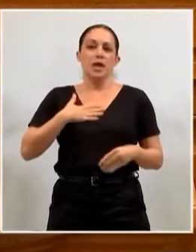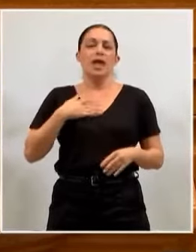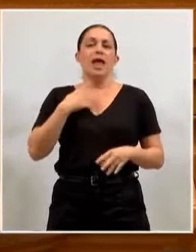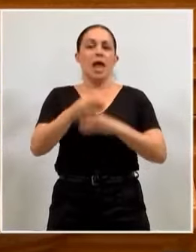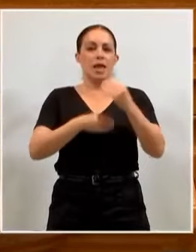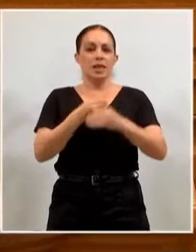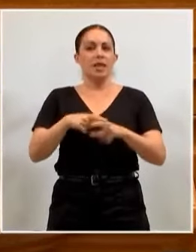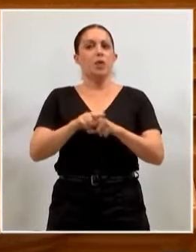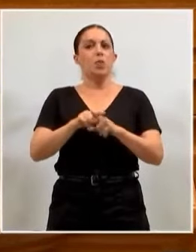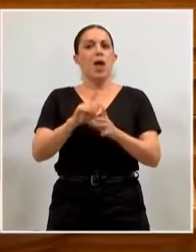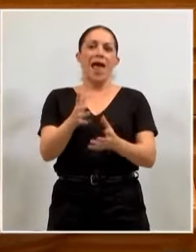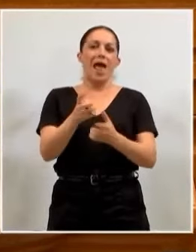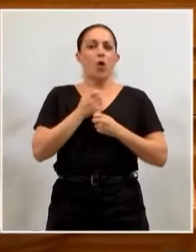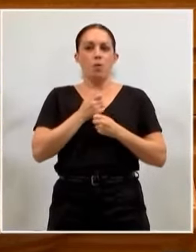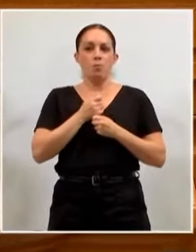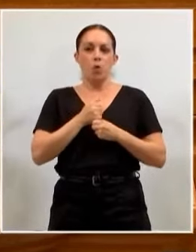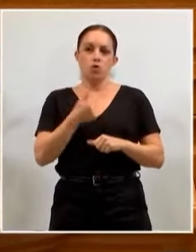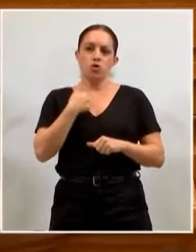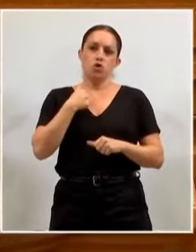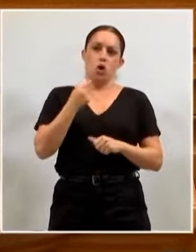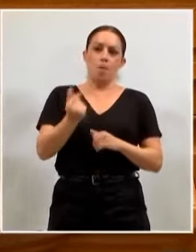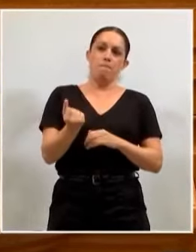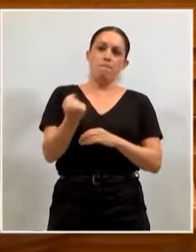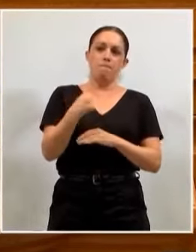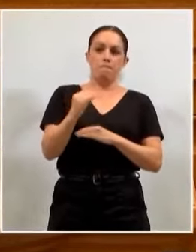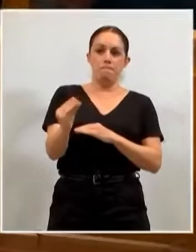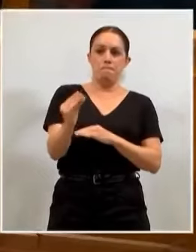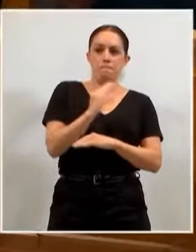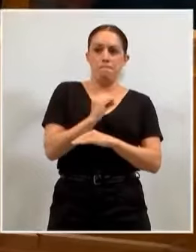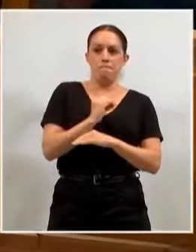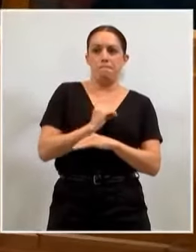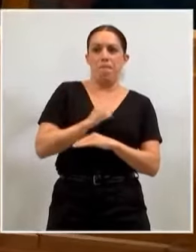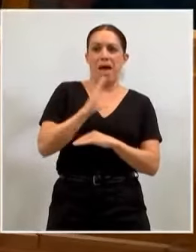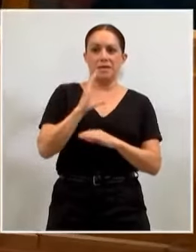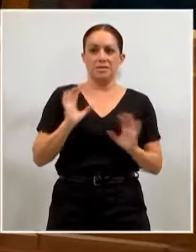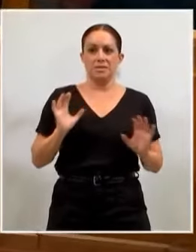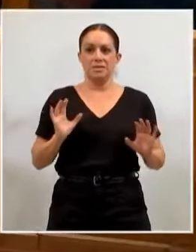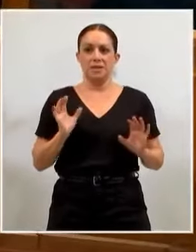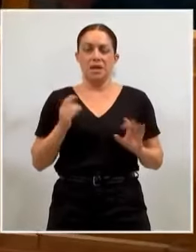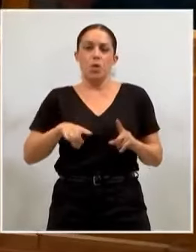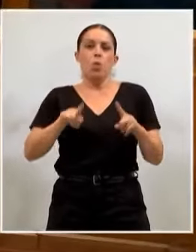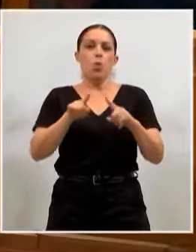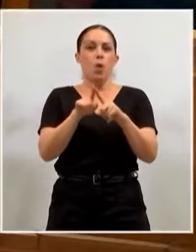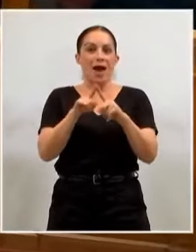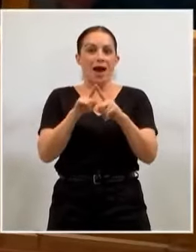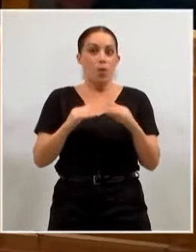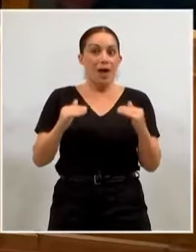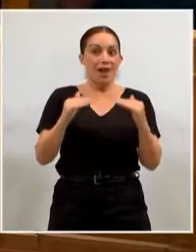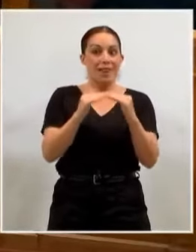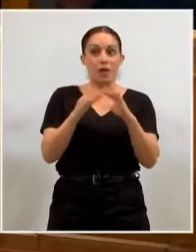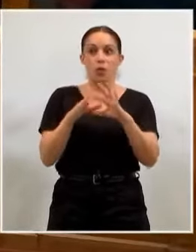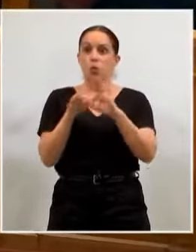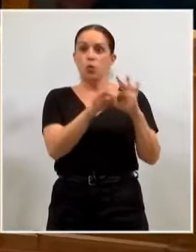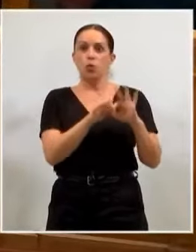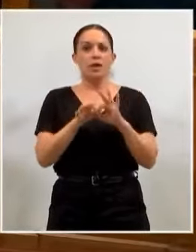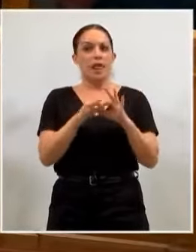egoísmo de ser más y tener más que los demás. Por tanto, nunca ha ido tan unidad. Igualdad igual a unidad.